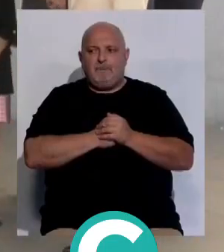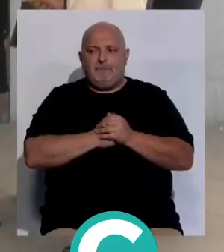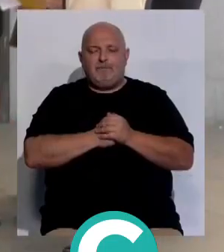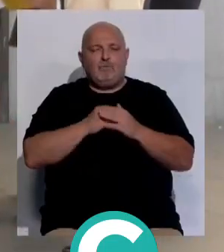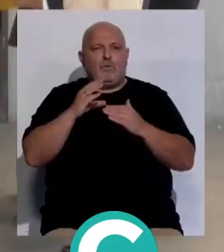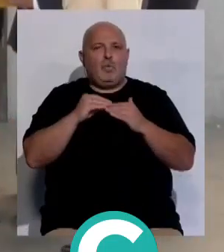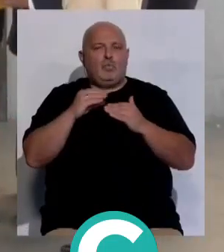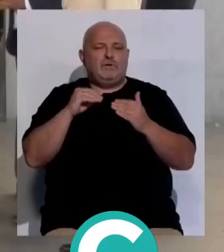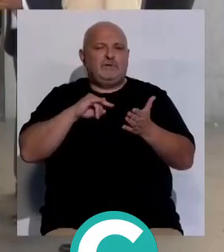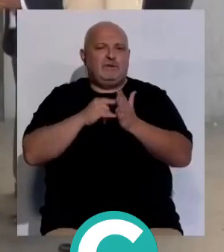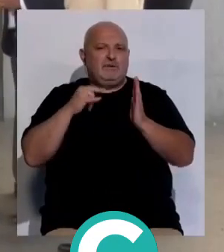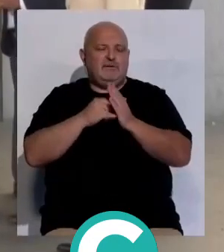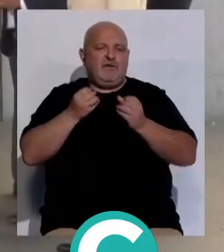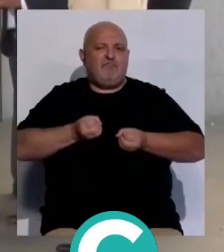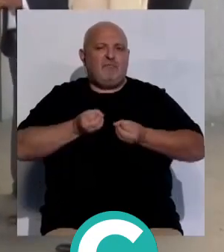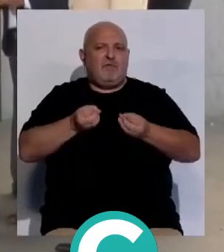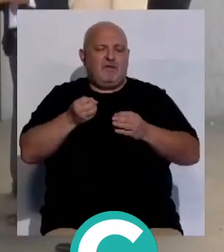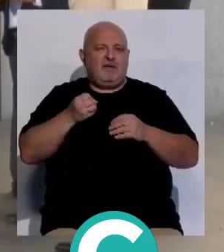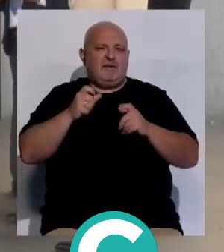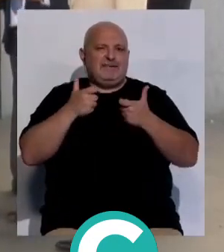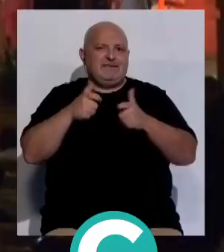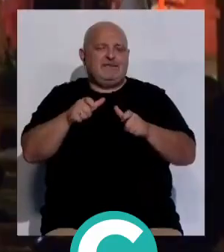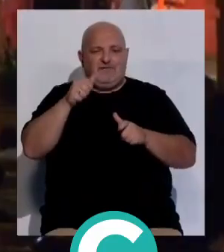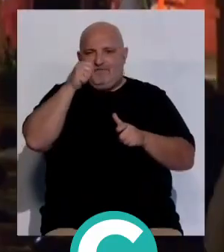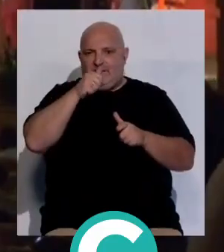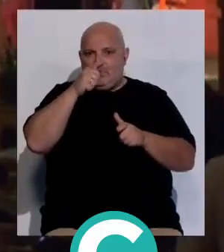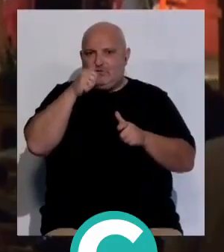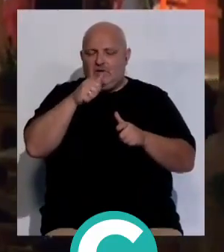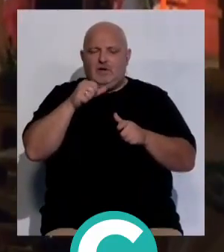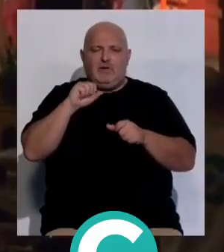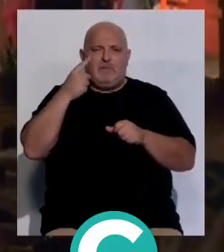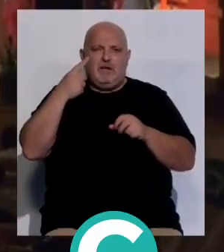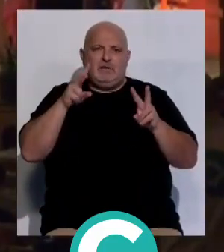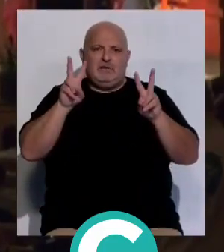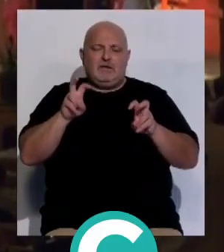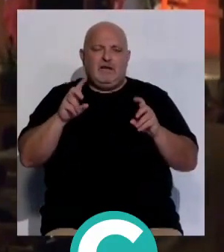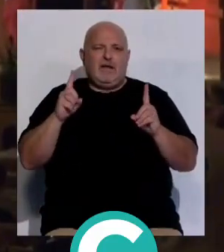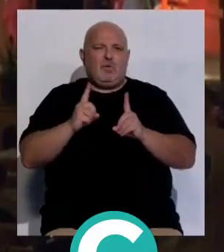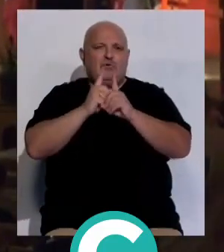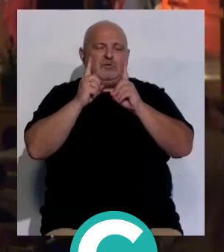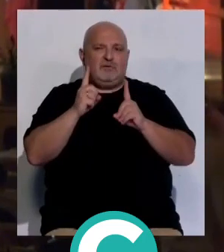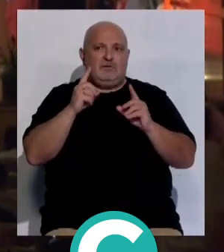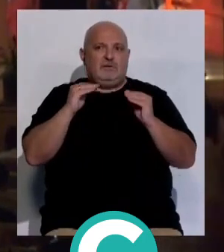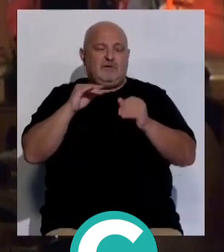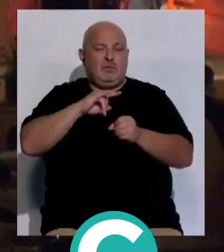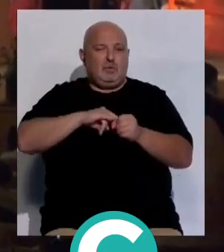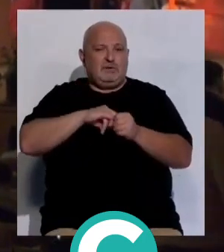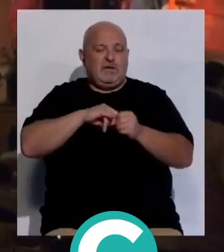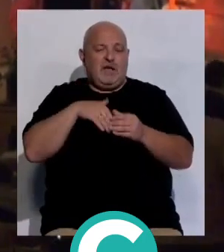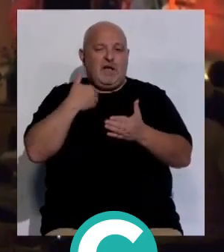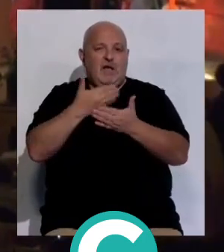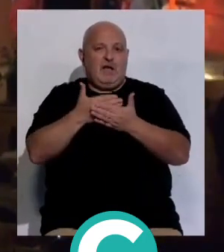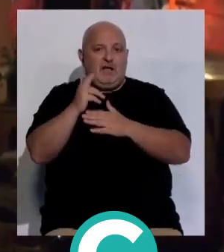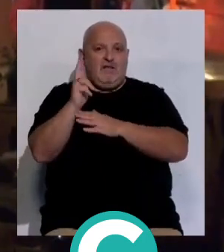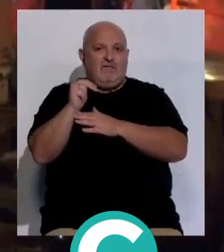El uso de las tecnologías de la información en el sector vitivinícola es el eje temático de los encuentros que desde este lunes y hasta el